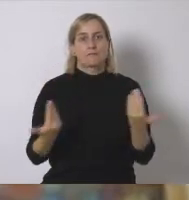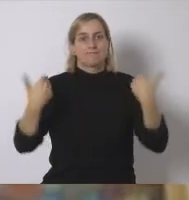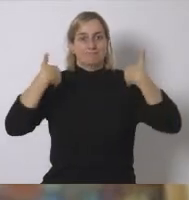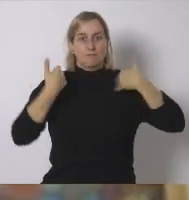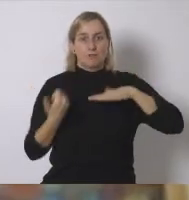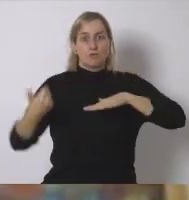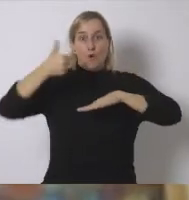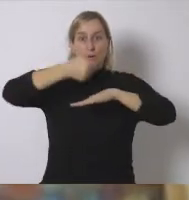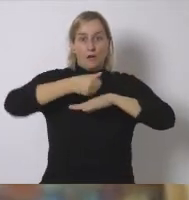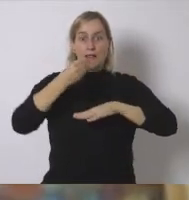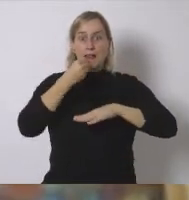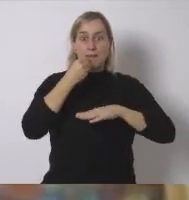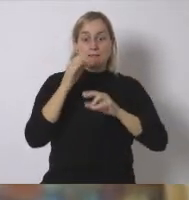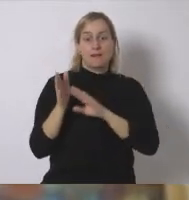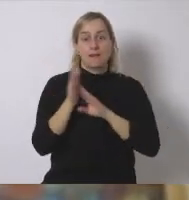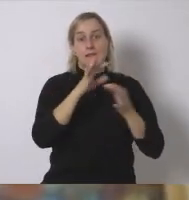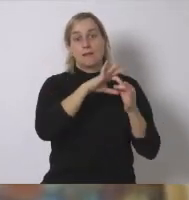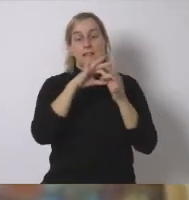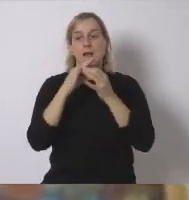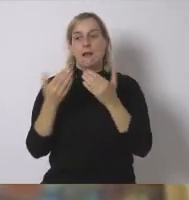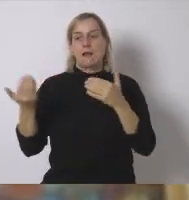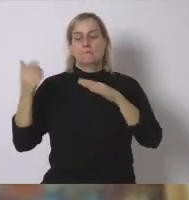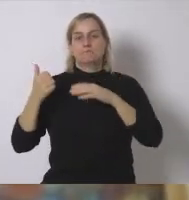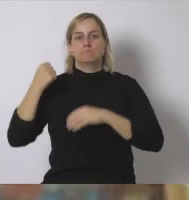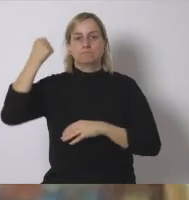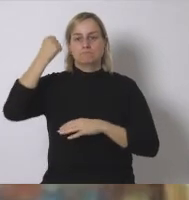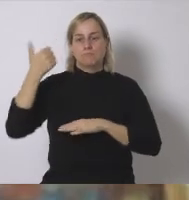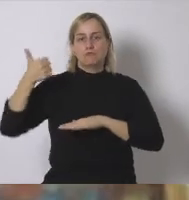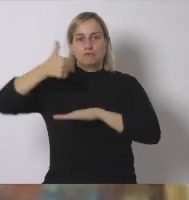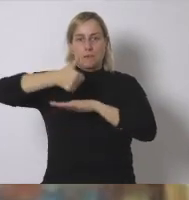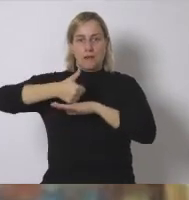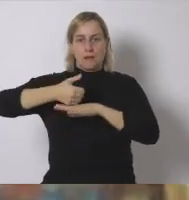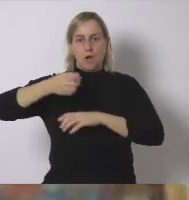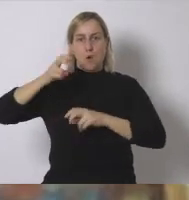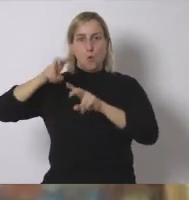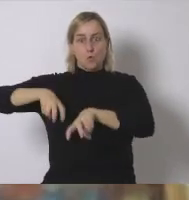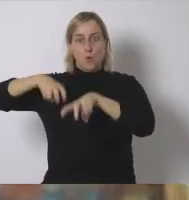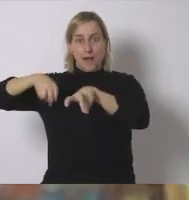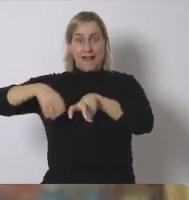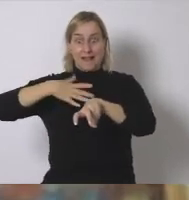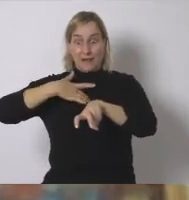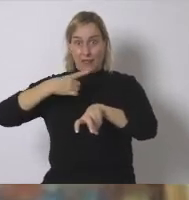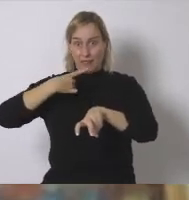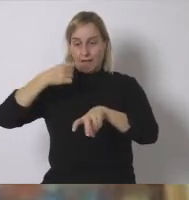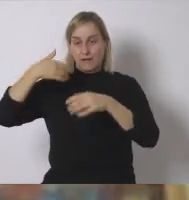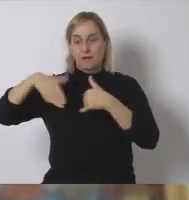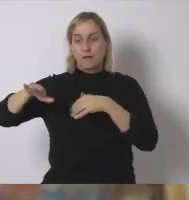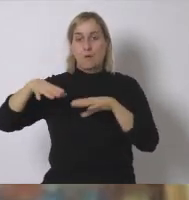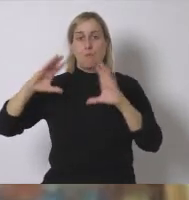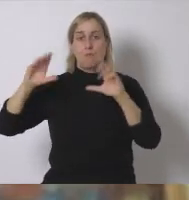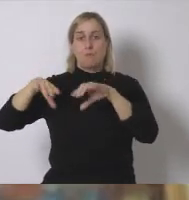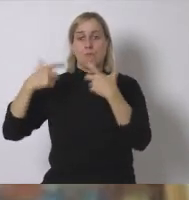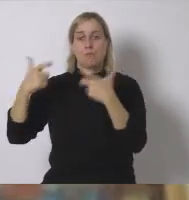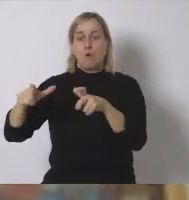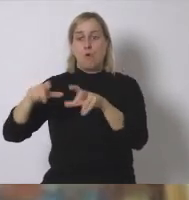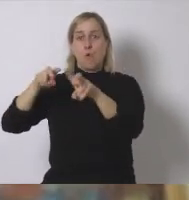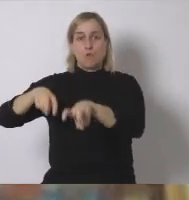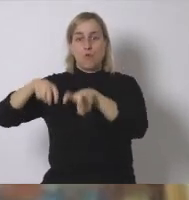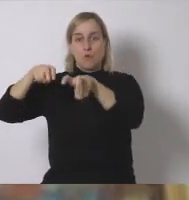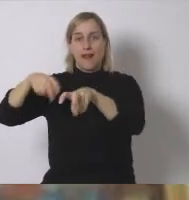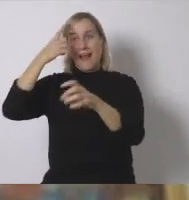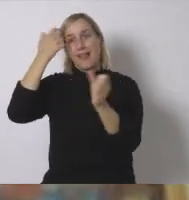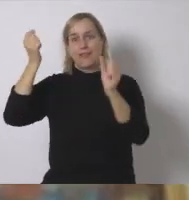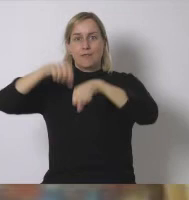y la soberanía rural. Es decir, que se despojaría al campo y al mundo rural de la capacidad de